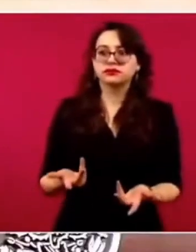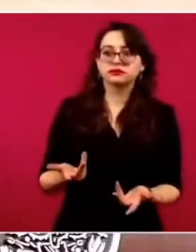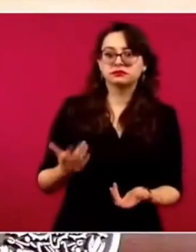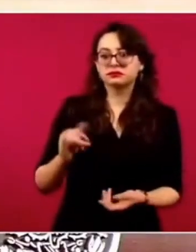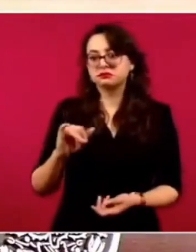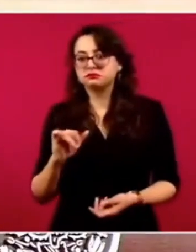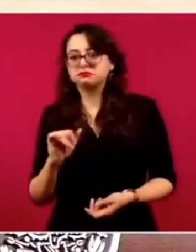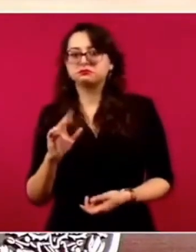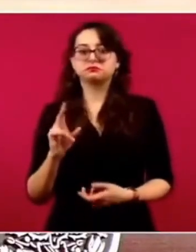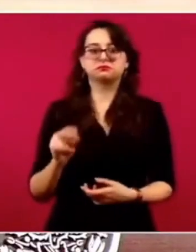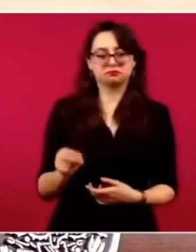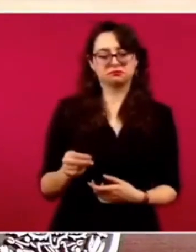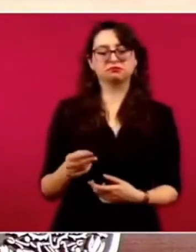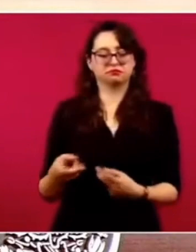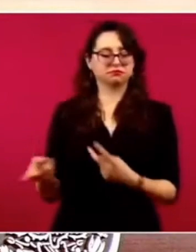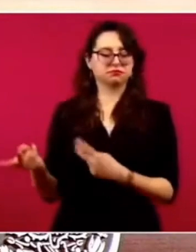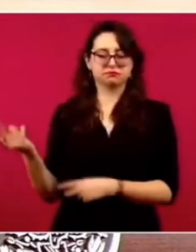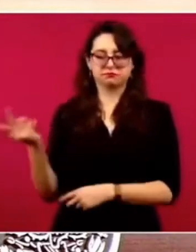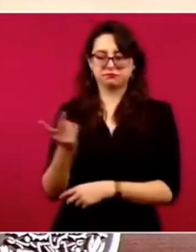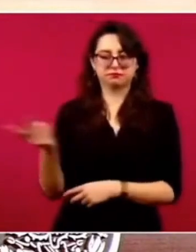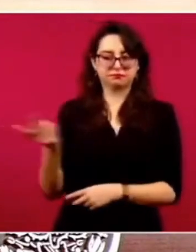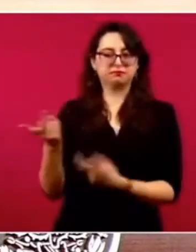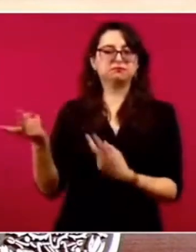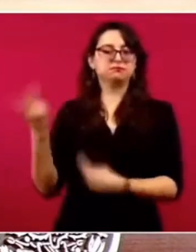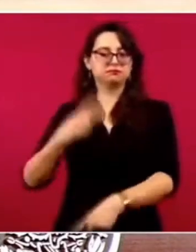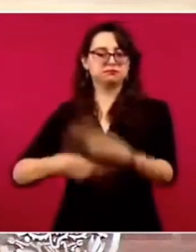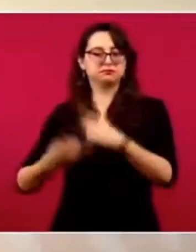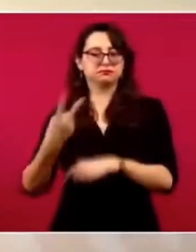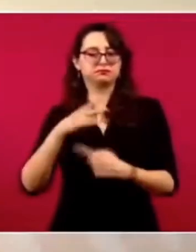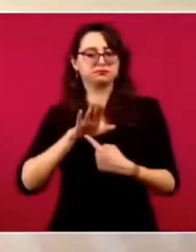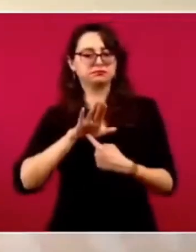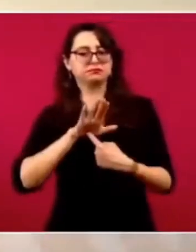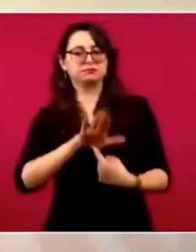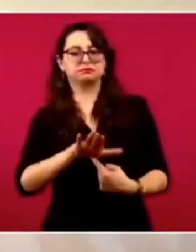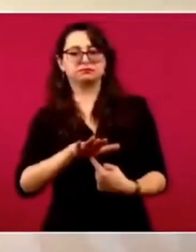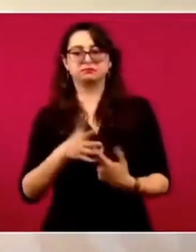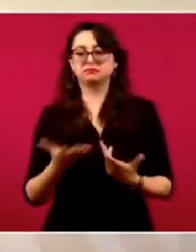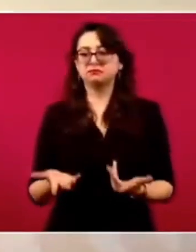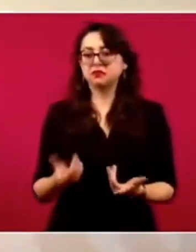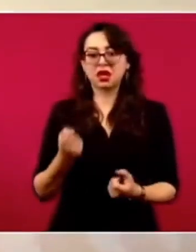avanzando? ¿O cuáles son los obstáculos que se tienen?